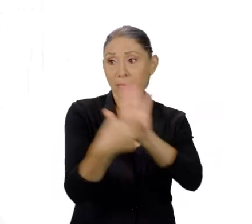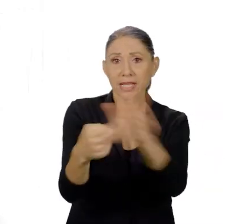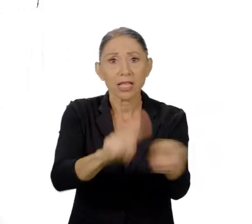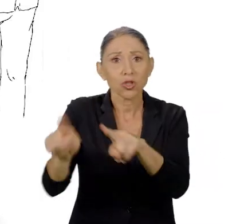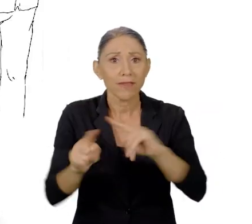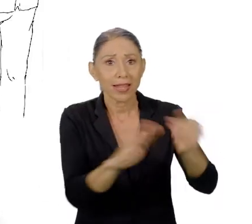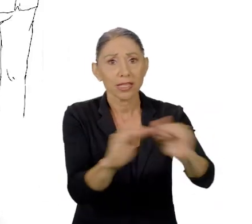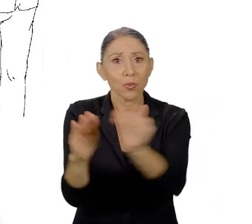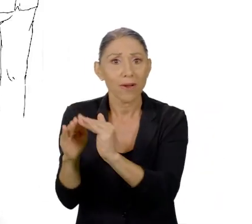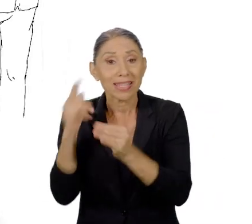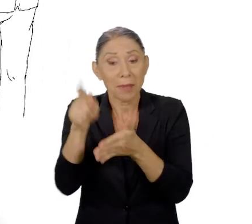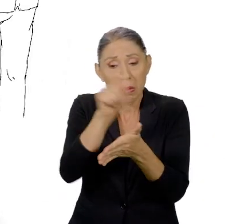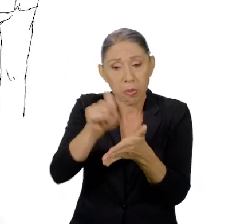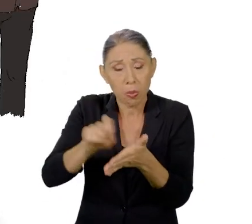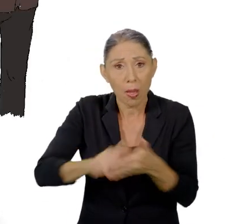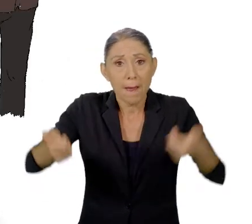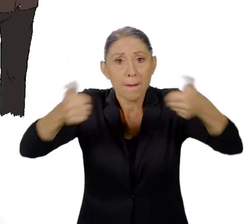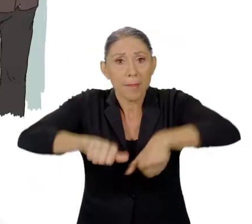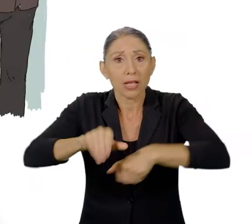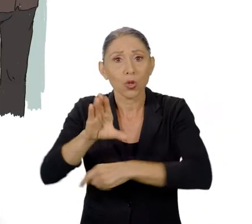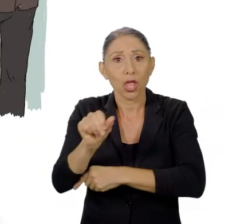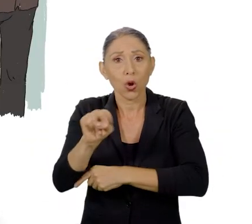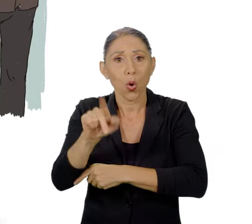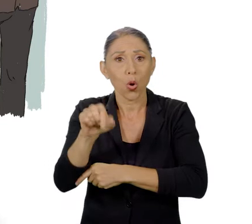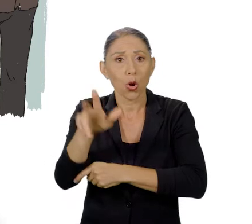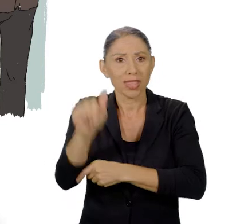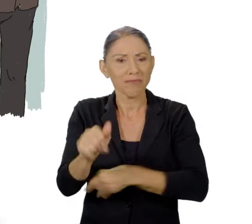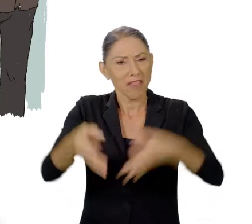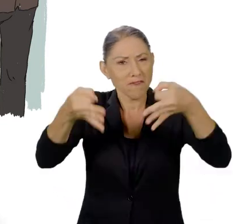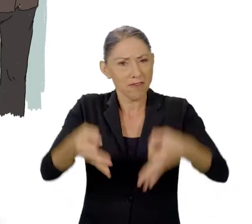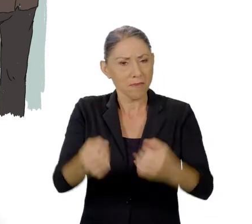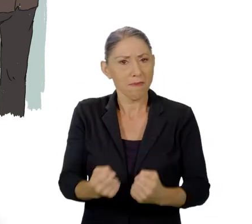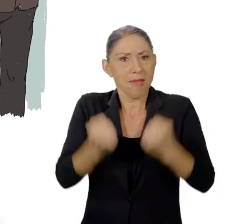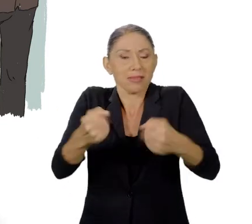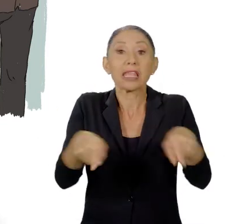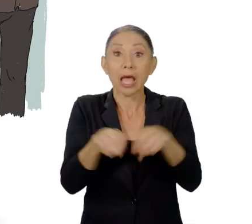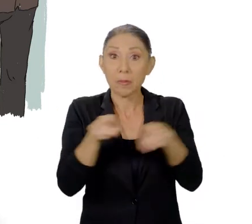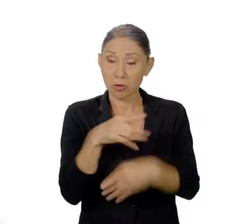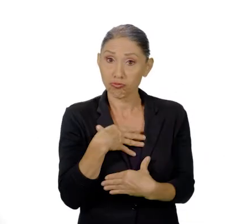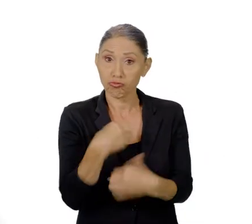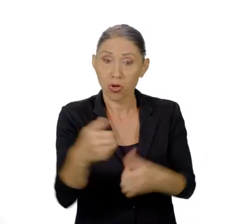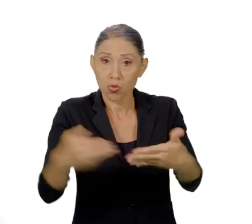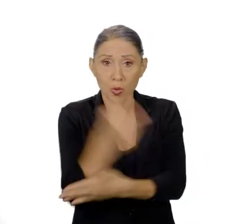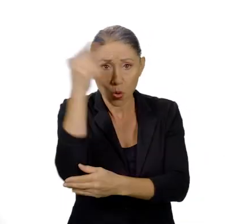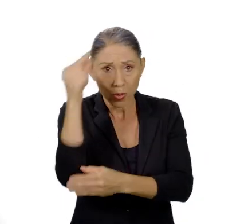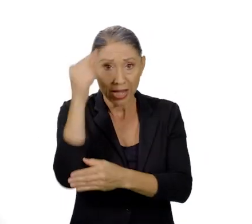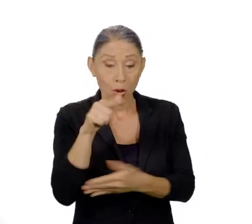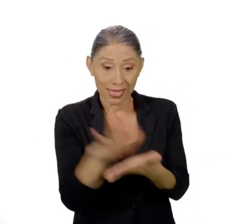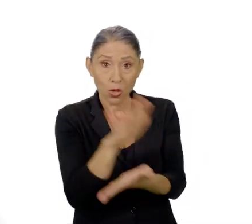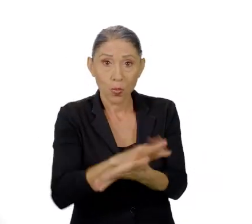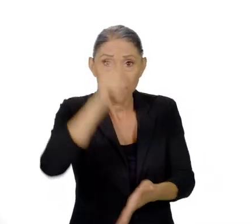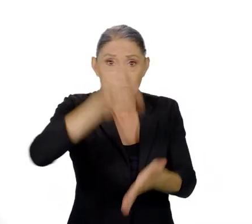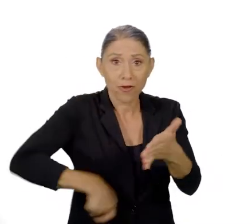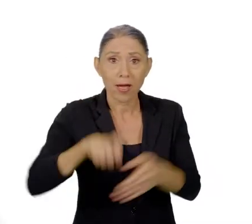elaboración del Pacto de Concordia le dio firmeza, así como legitimidad, al nuevo gobierno. El documento fue firmado